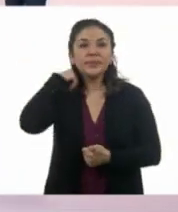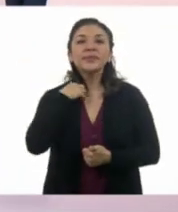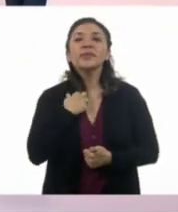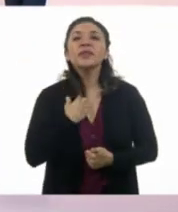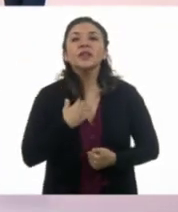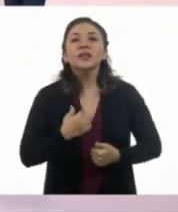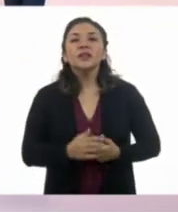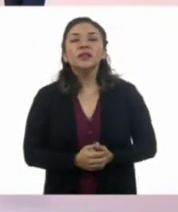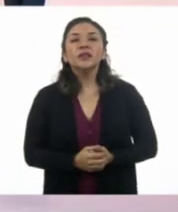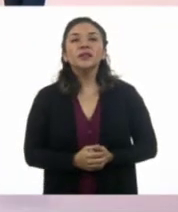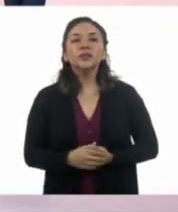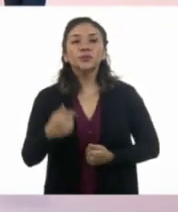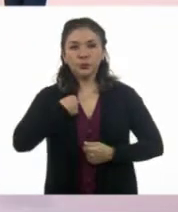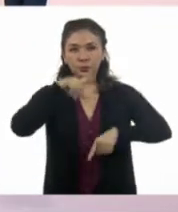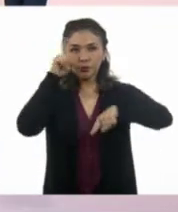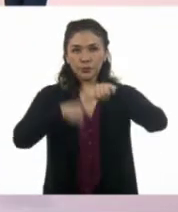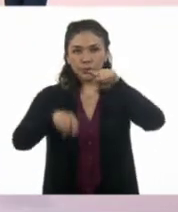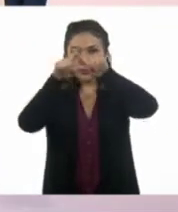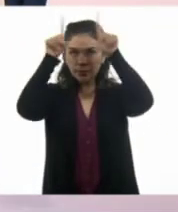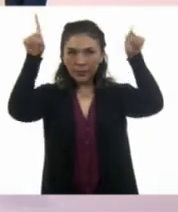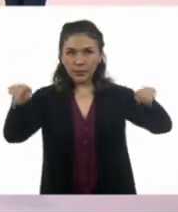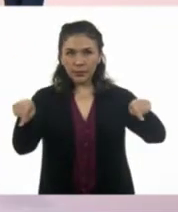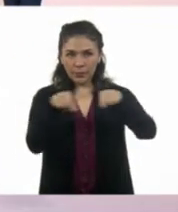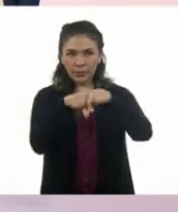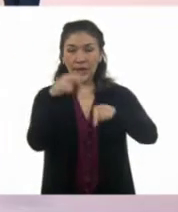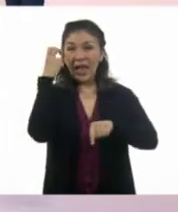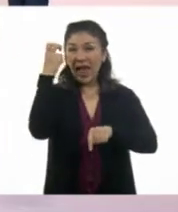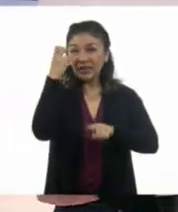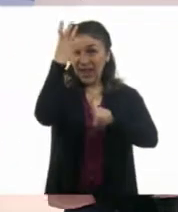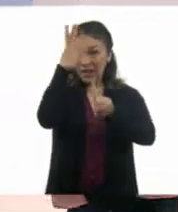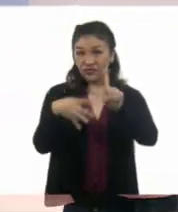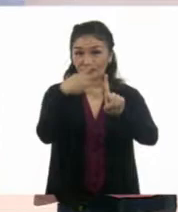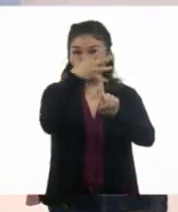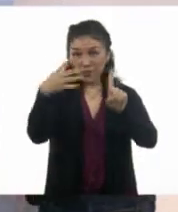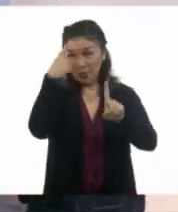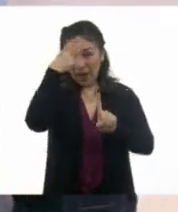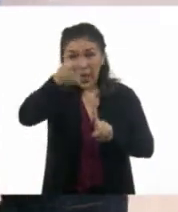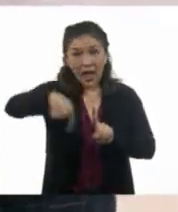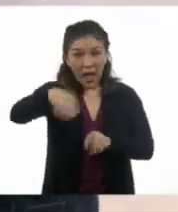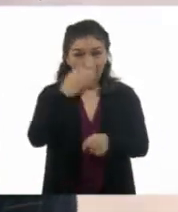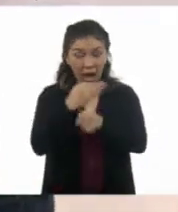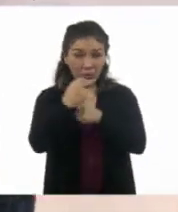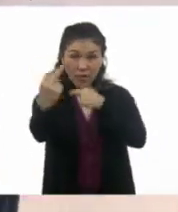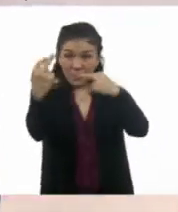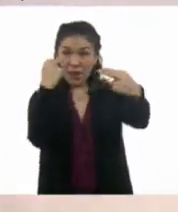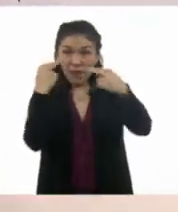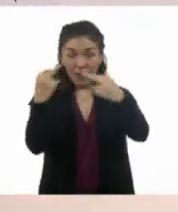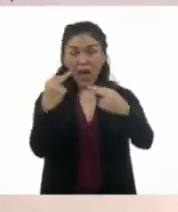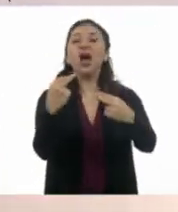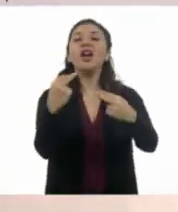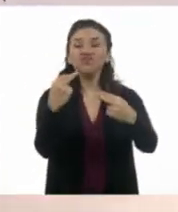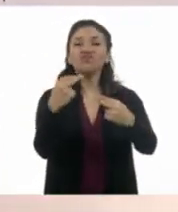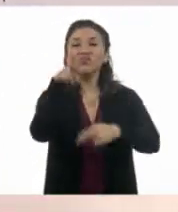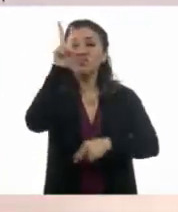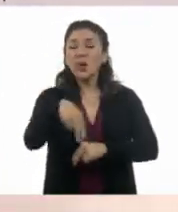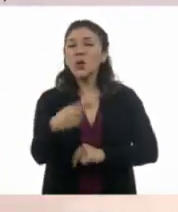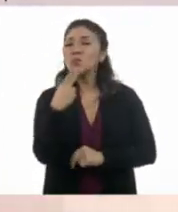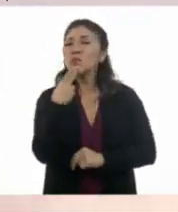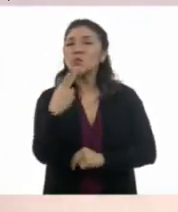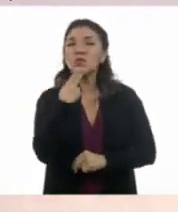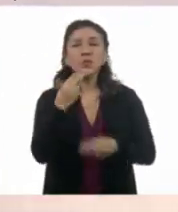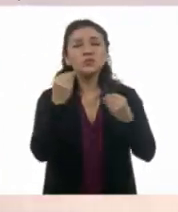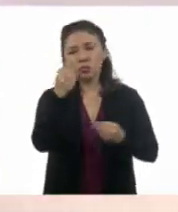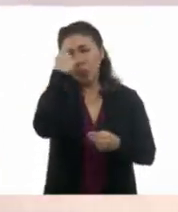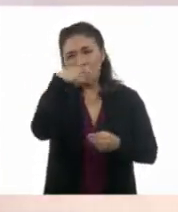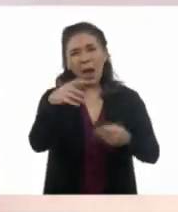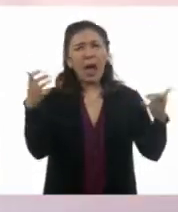La voy retirando. Este tipo de tablas, para las niñas y los niños que nos están viendo, son muy útiles